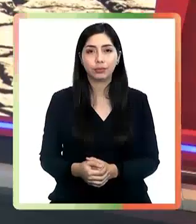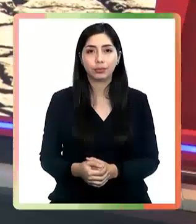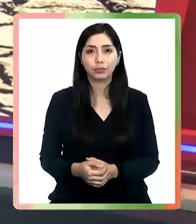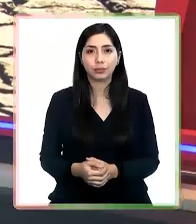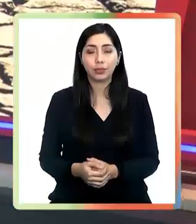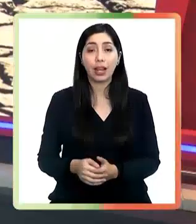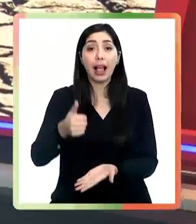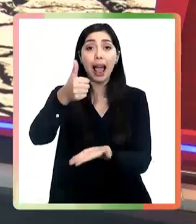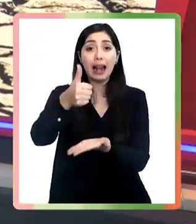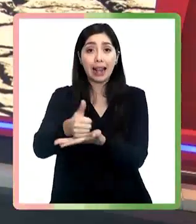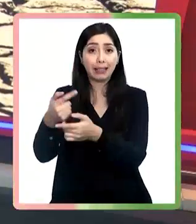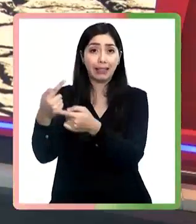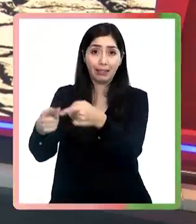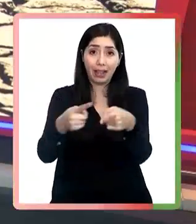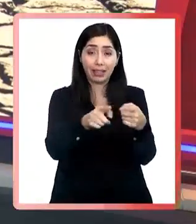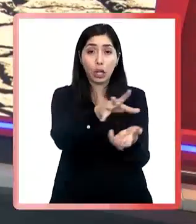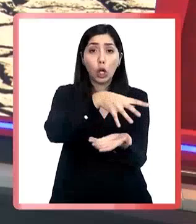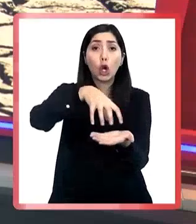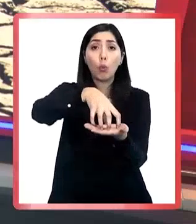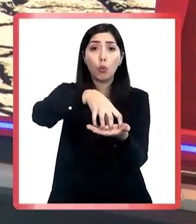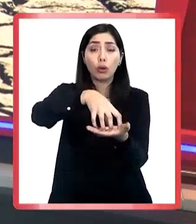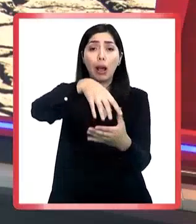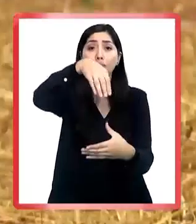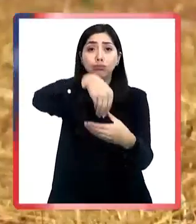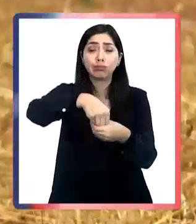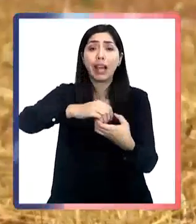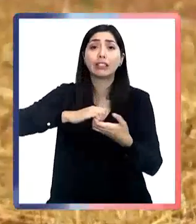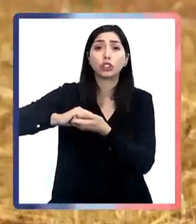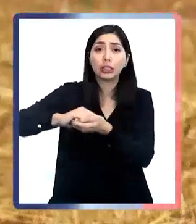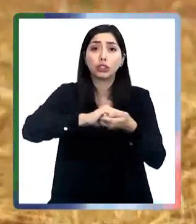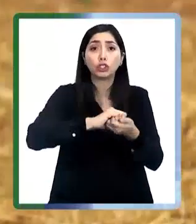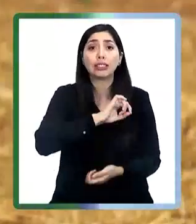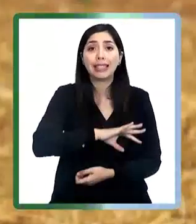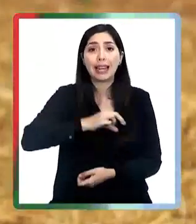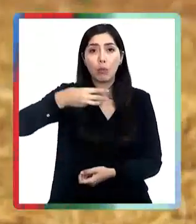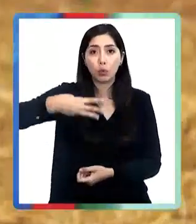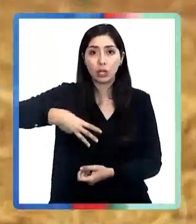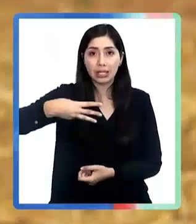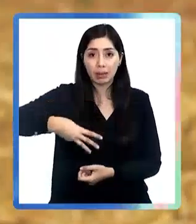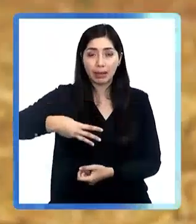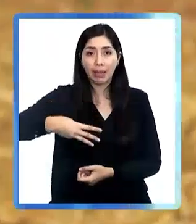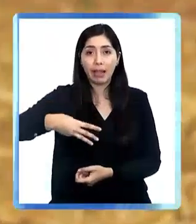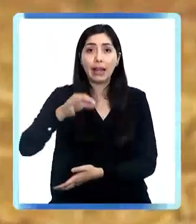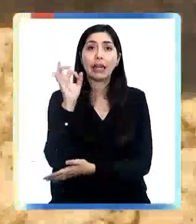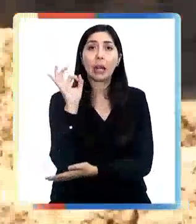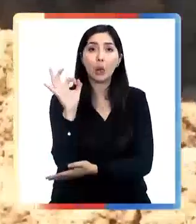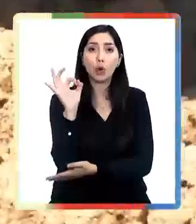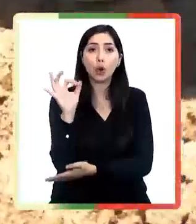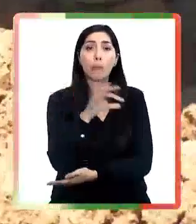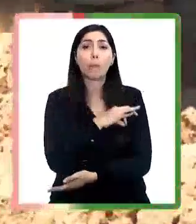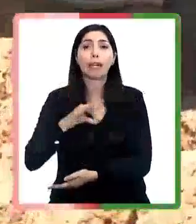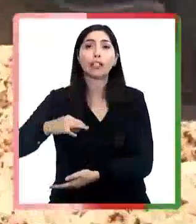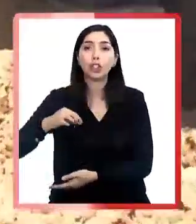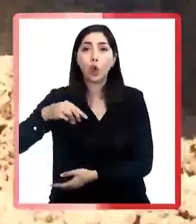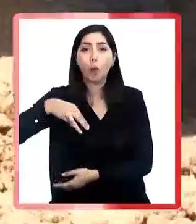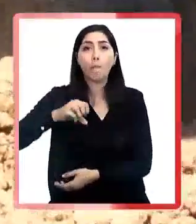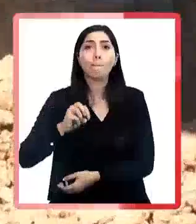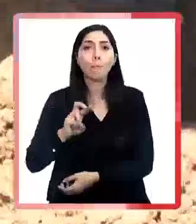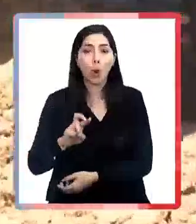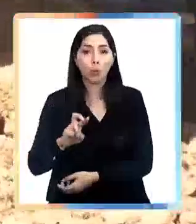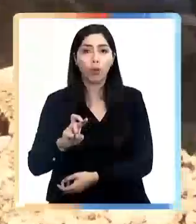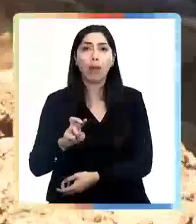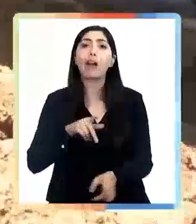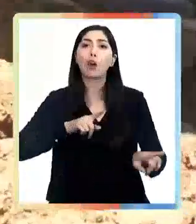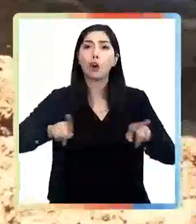Los alcaldes de las comunas pertenecientes a la Asociación Chilena de Municipalidades se reunieron con el ministro de Obras Públicas